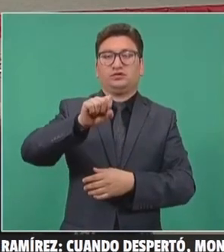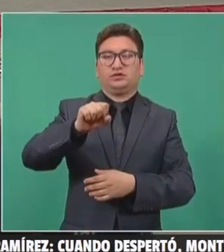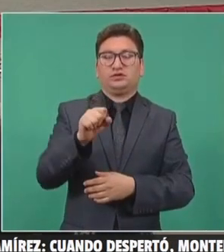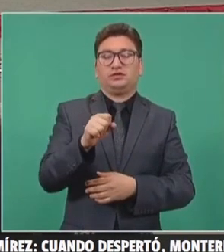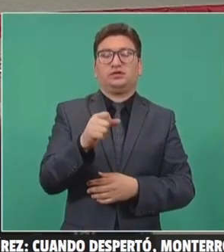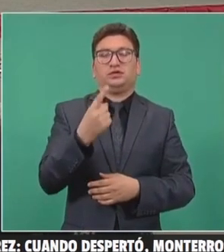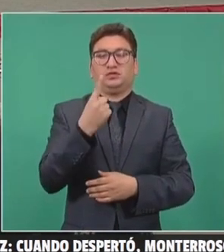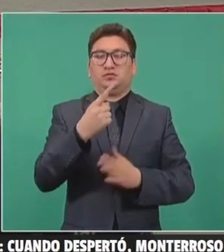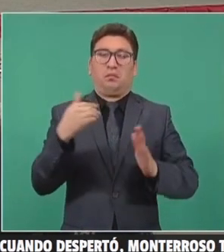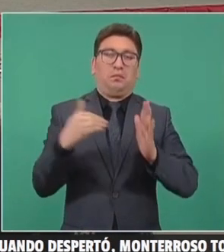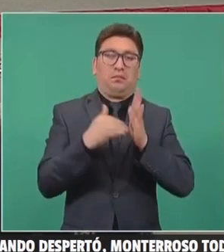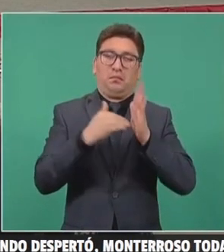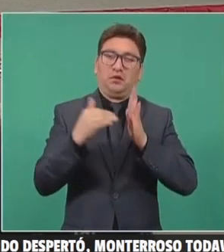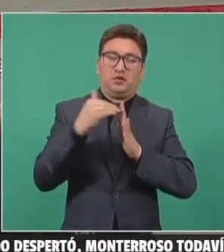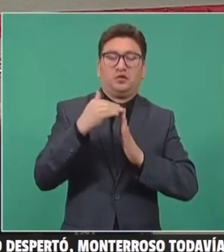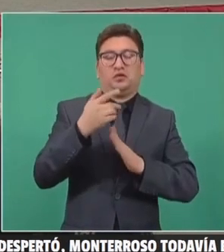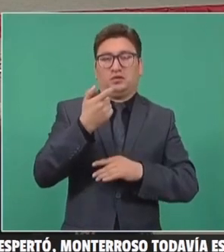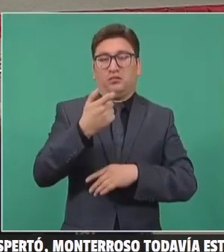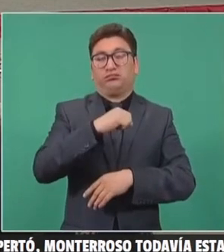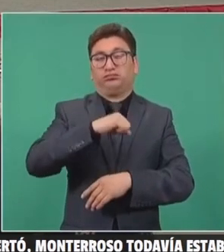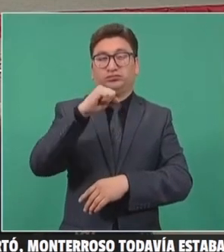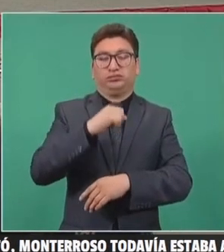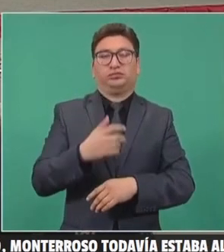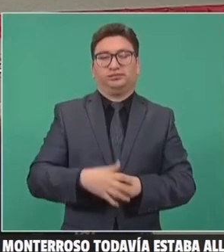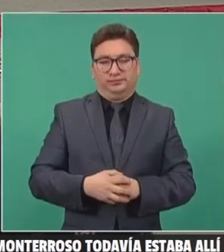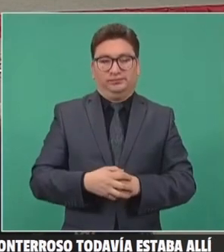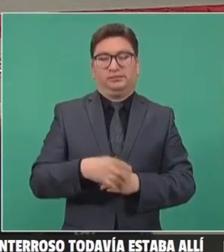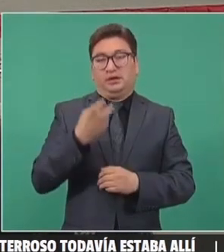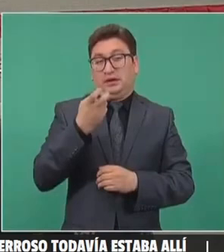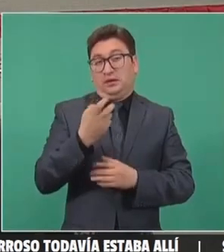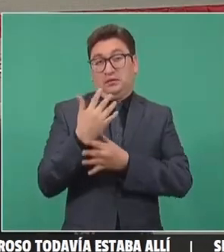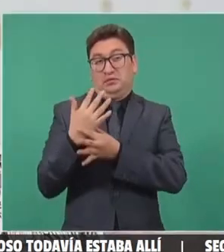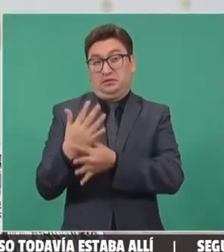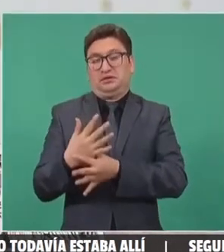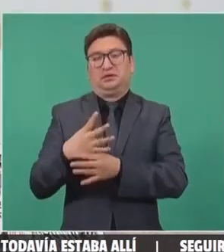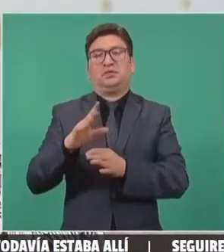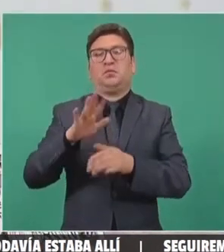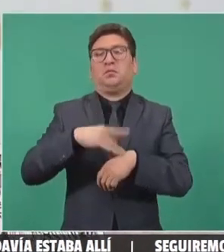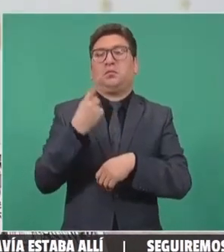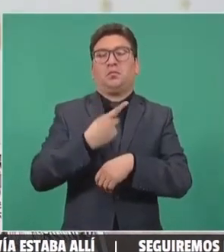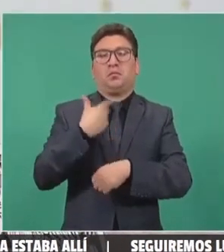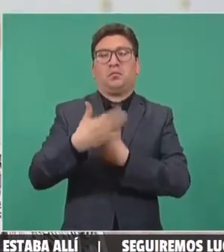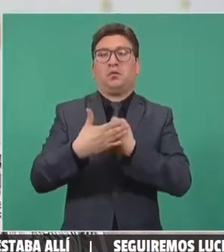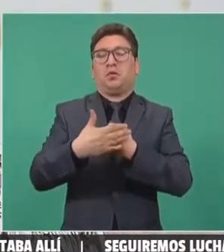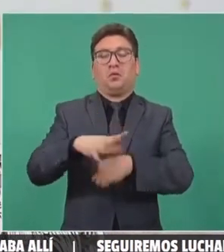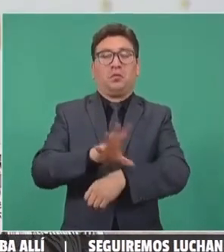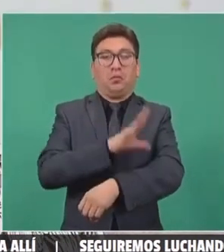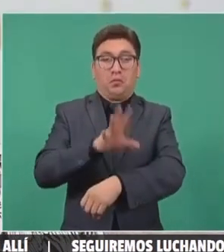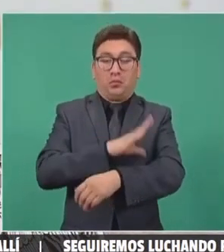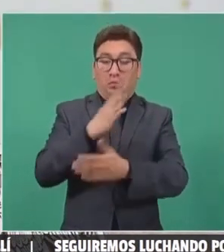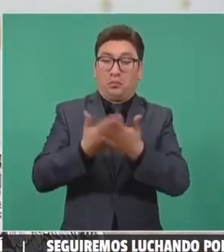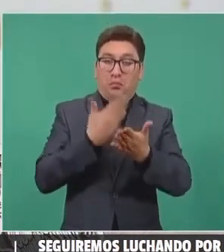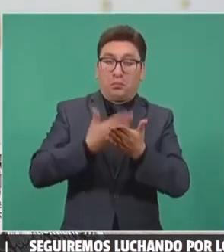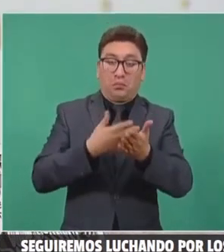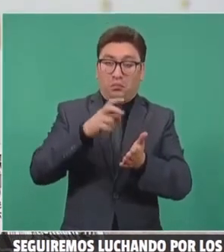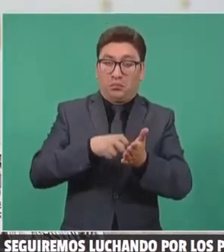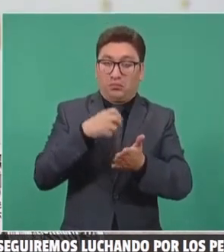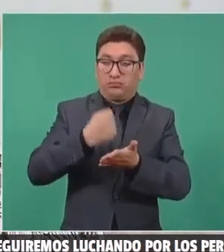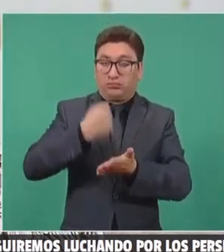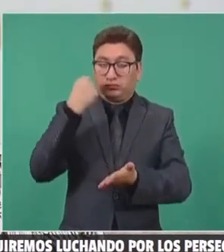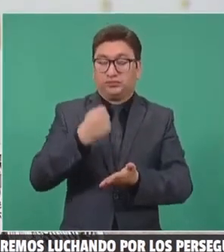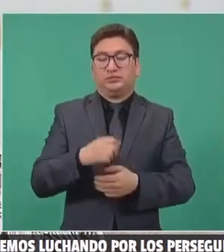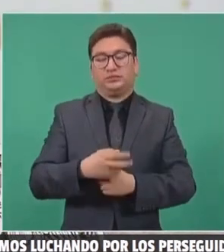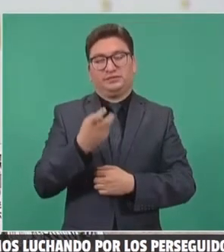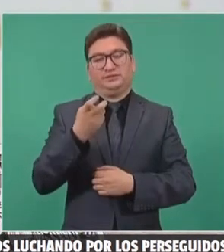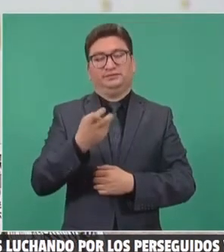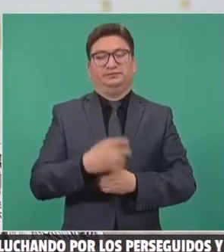millones de pesos, aludiendo al supuesto costo de aprobarse la reforma eléctrica. Citando a un